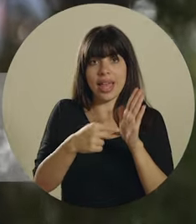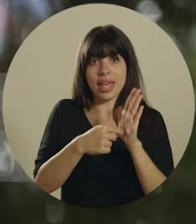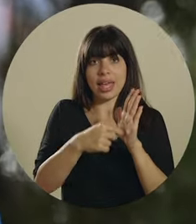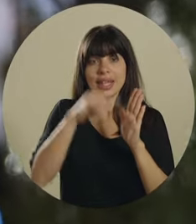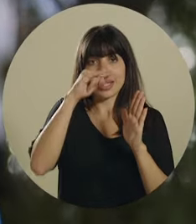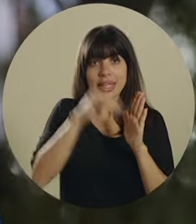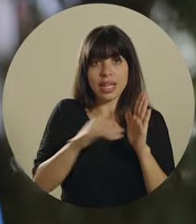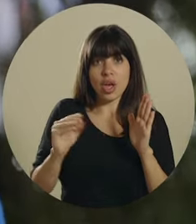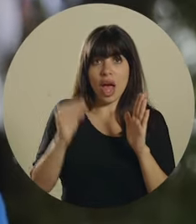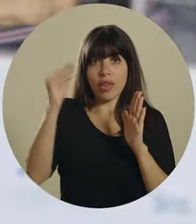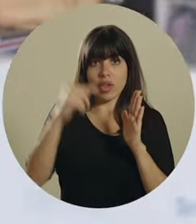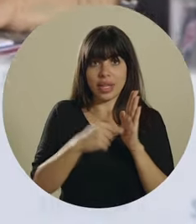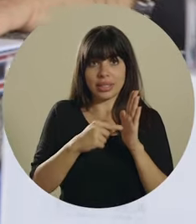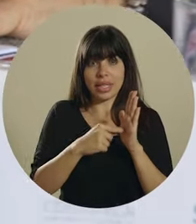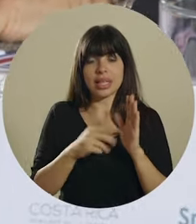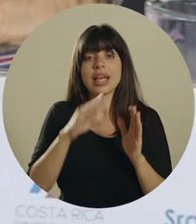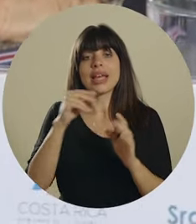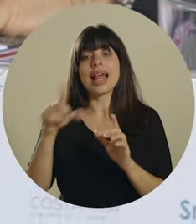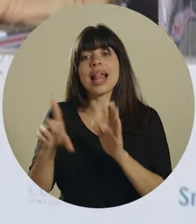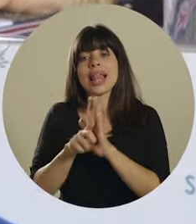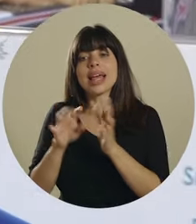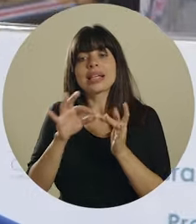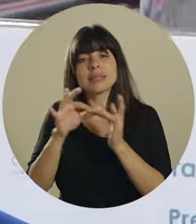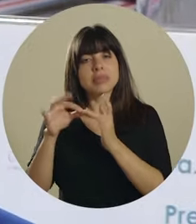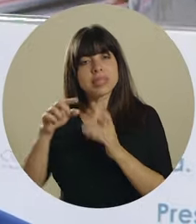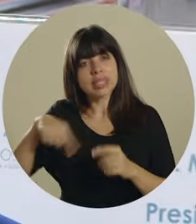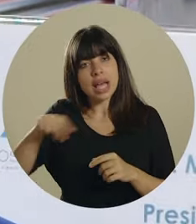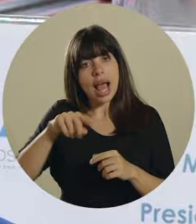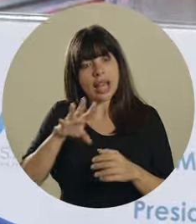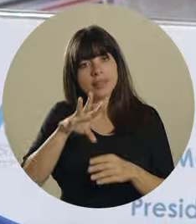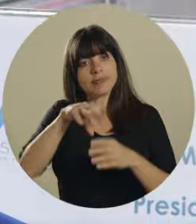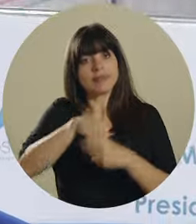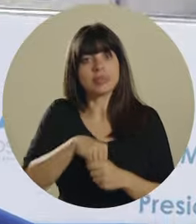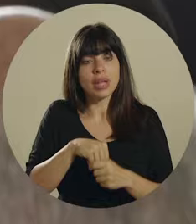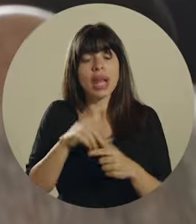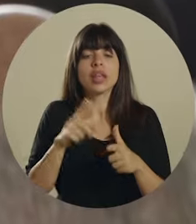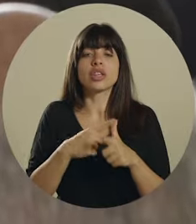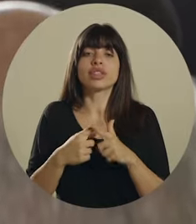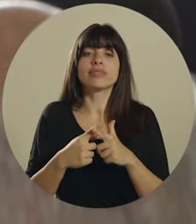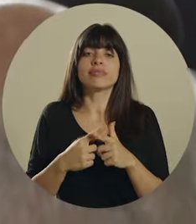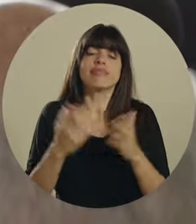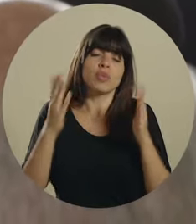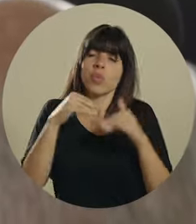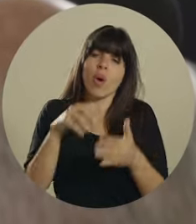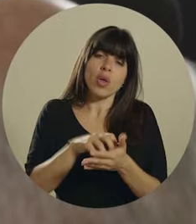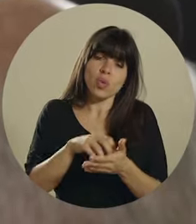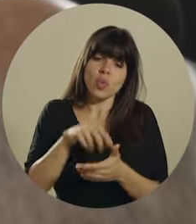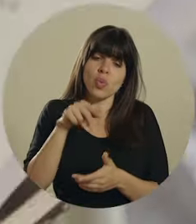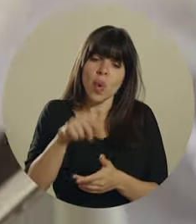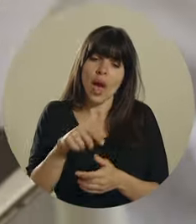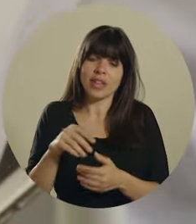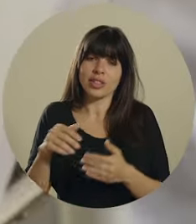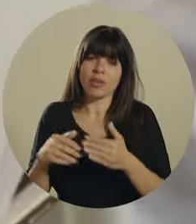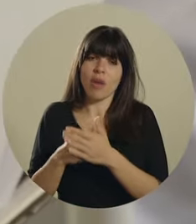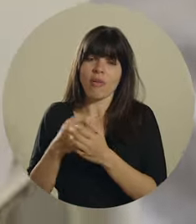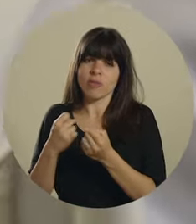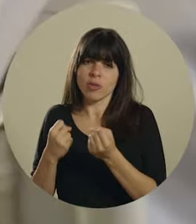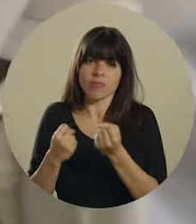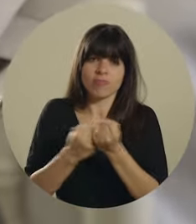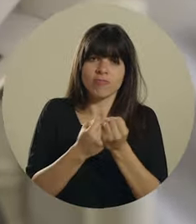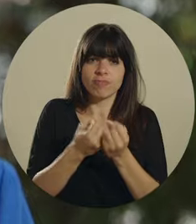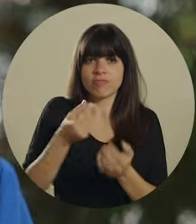de niñez y la adolescencia y de leyes especiales. Y sin duda, esta es una